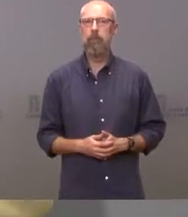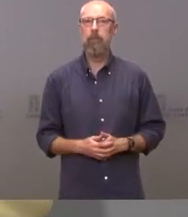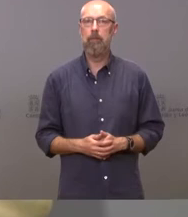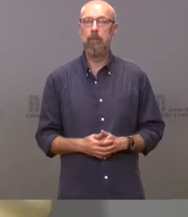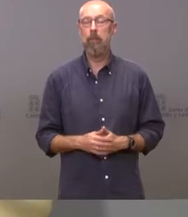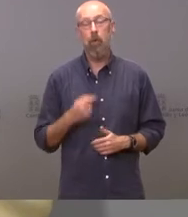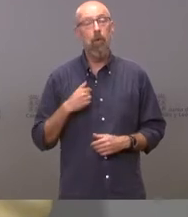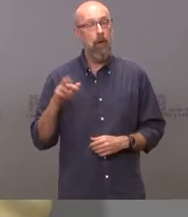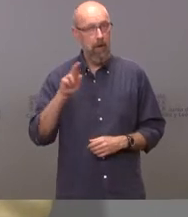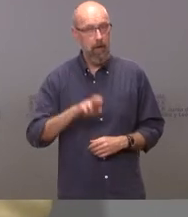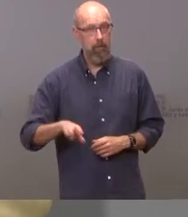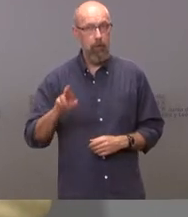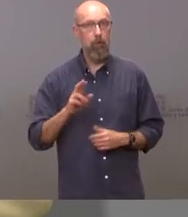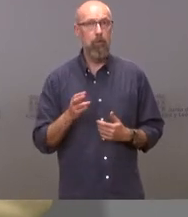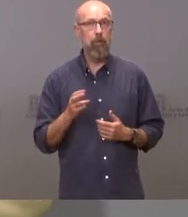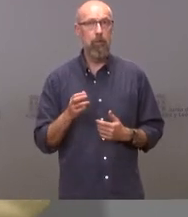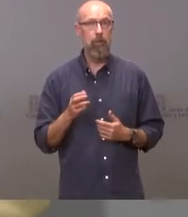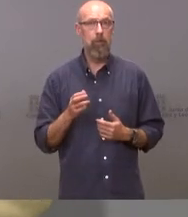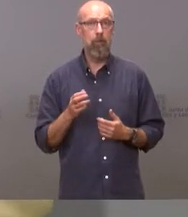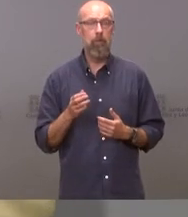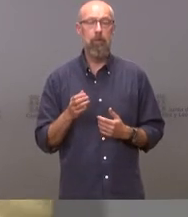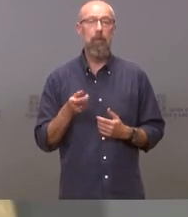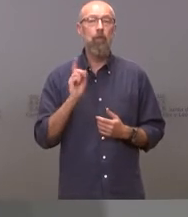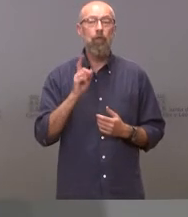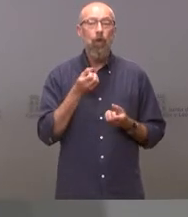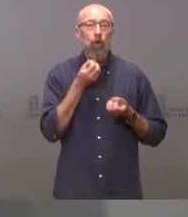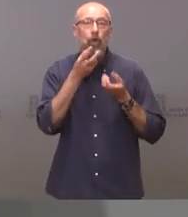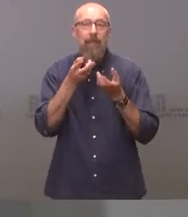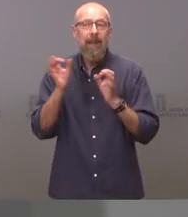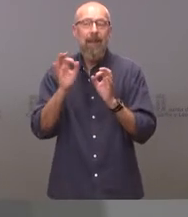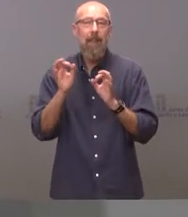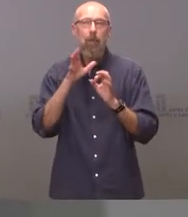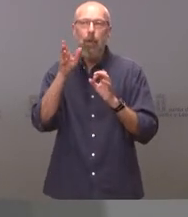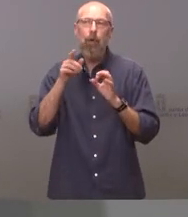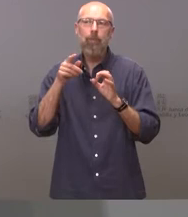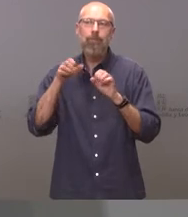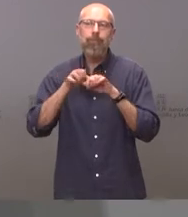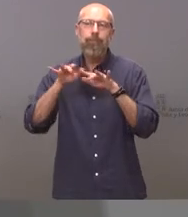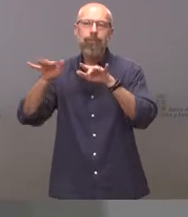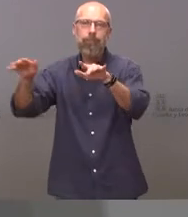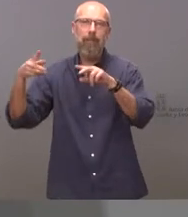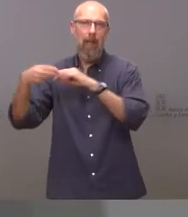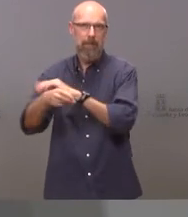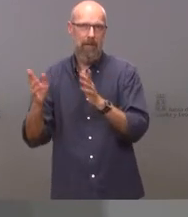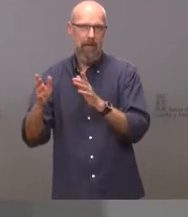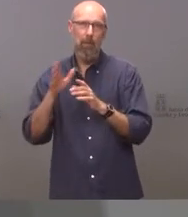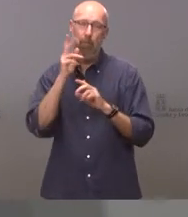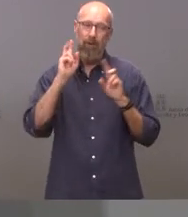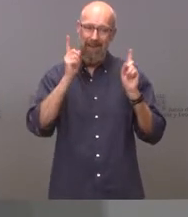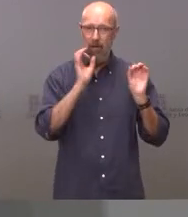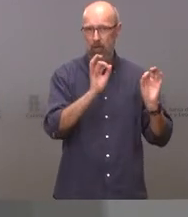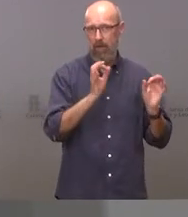no hay más que reserva la reserva propia de un caso como este